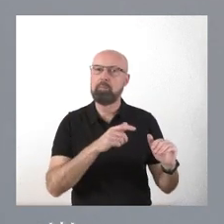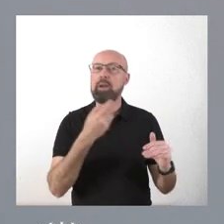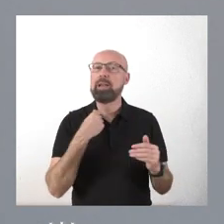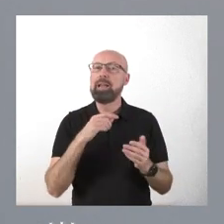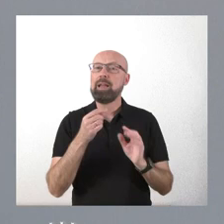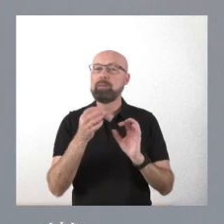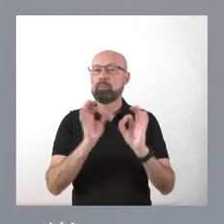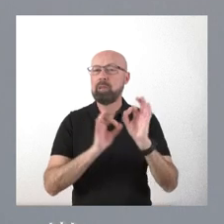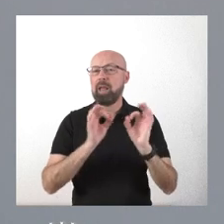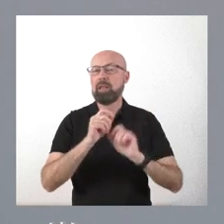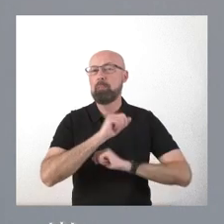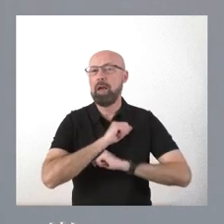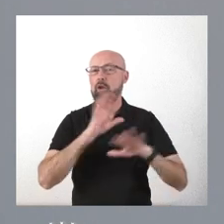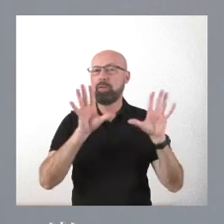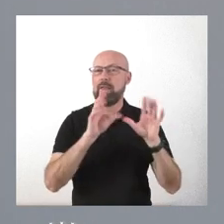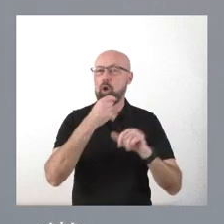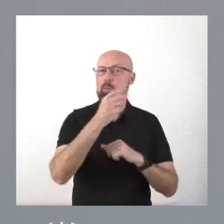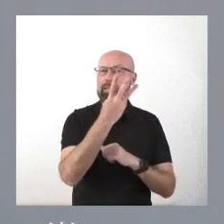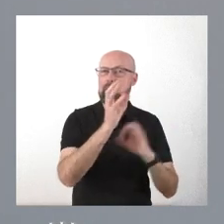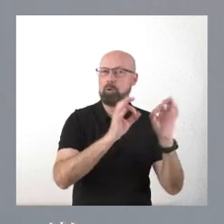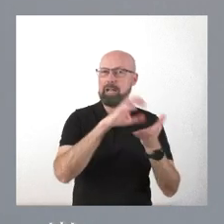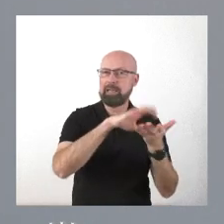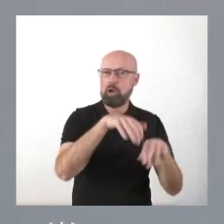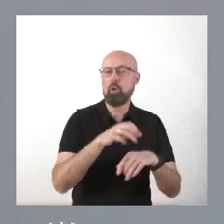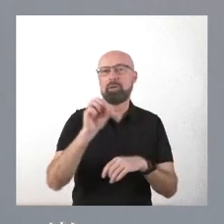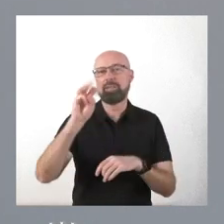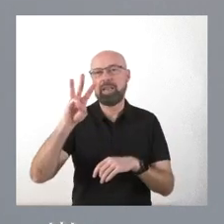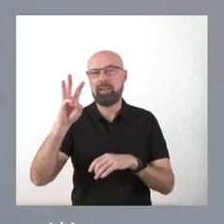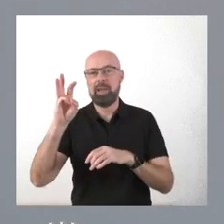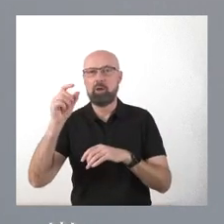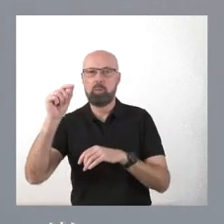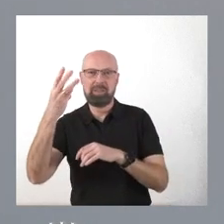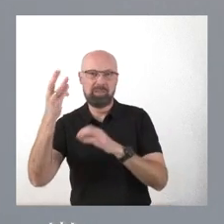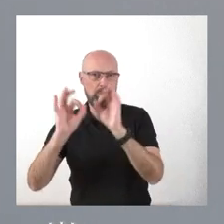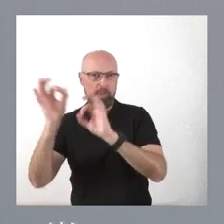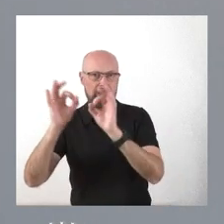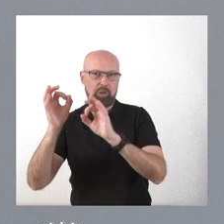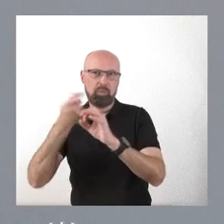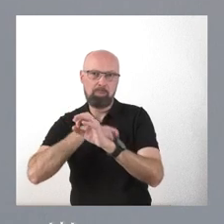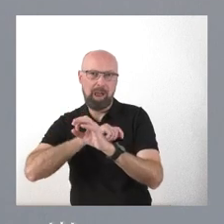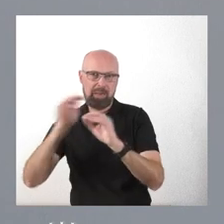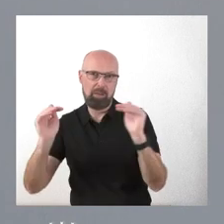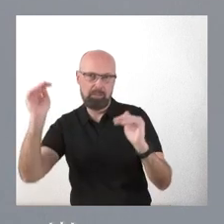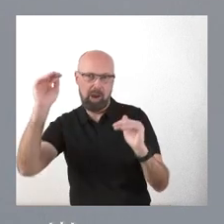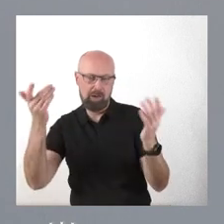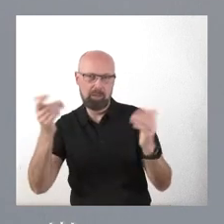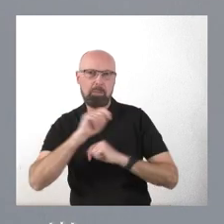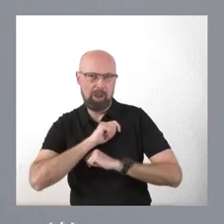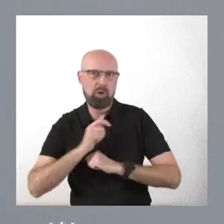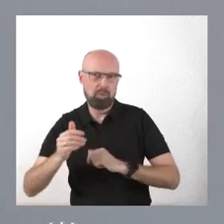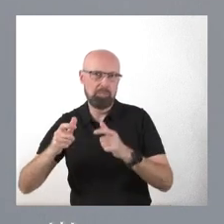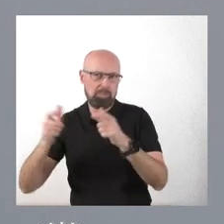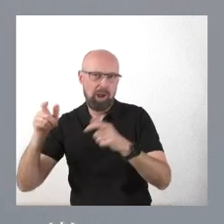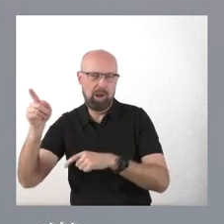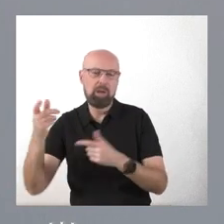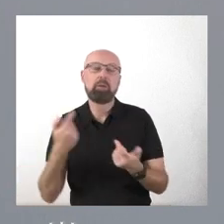española, 10,3% en Castilla y León, frente a 13,3% en el conjunto nacional. El Gobierno ha sido el mismo en el último trimestre